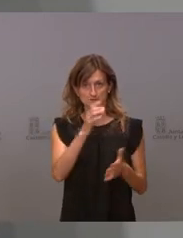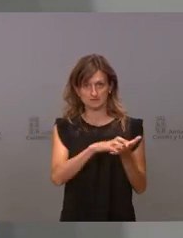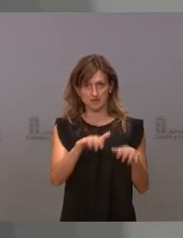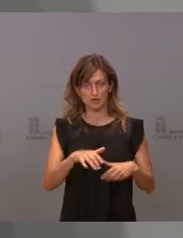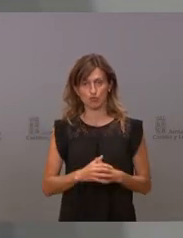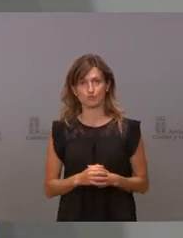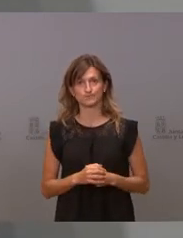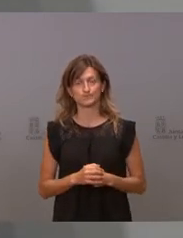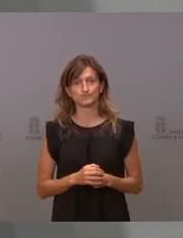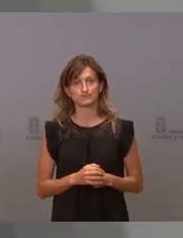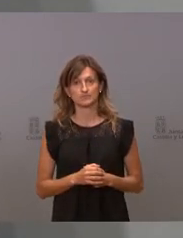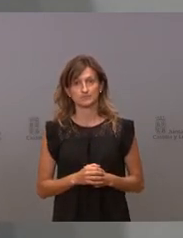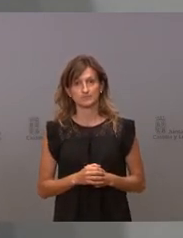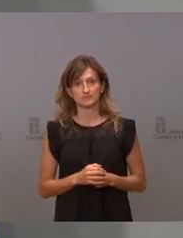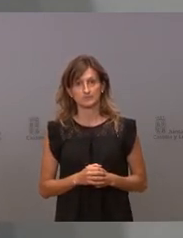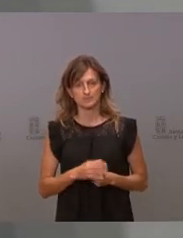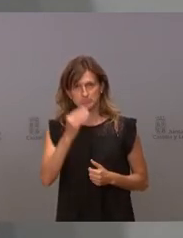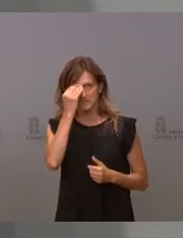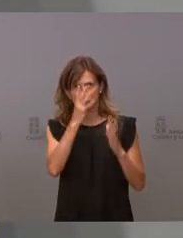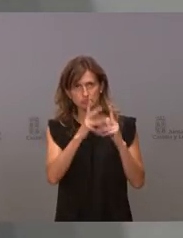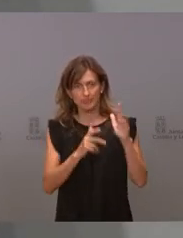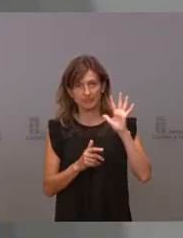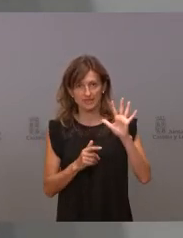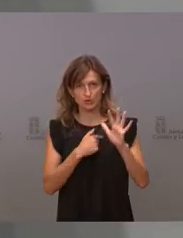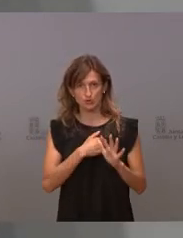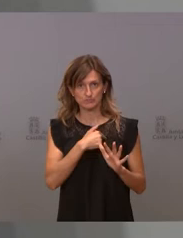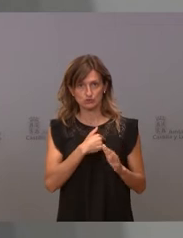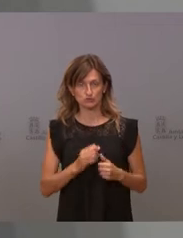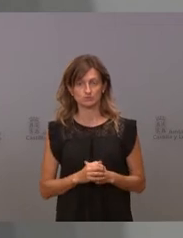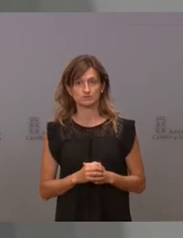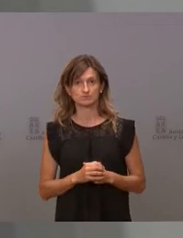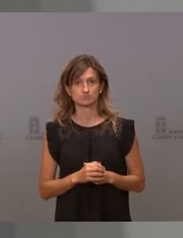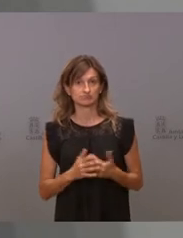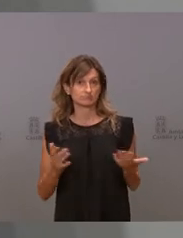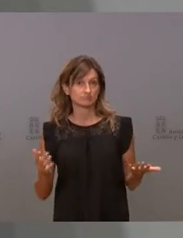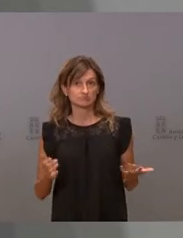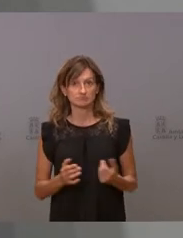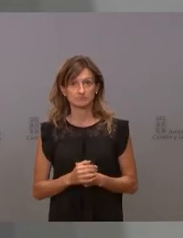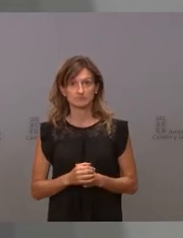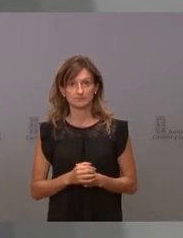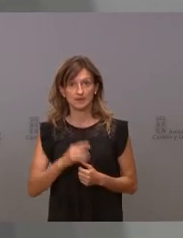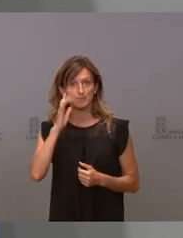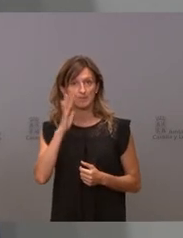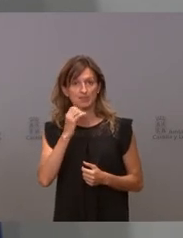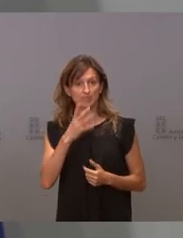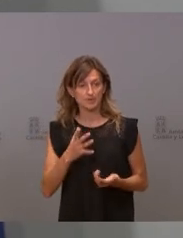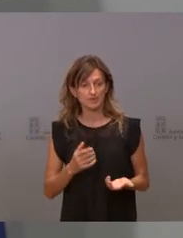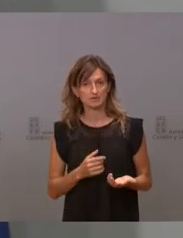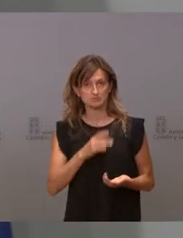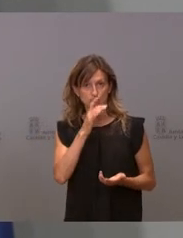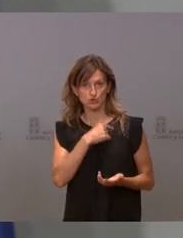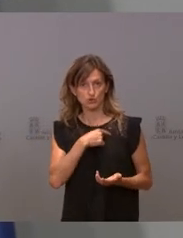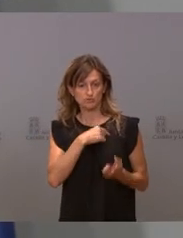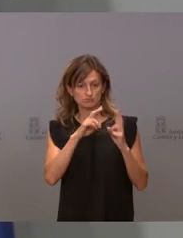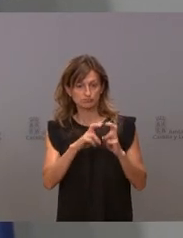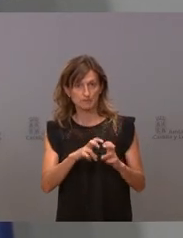cinco si no pierdo la cuenta. Y, hombre, me parece bien, nosotros somos partidarios de la transparencia, pero